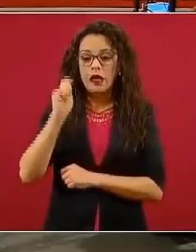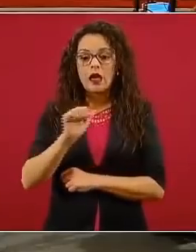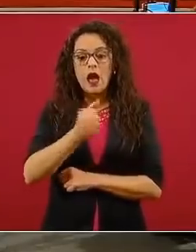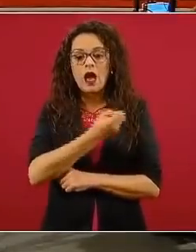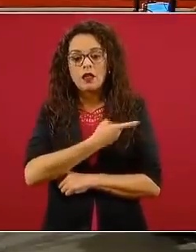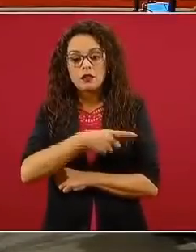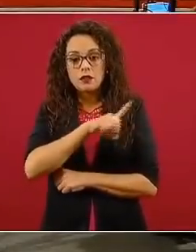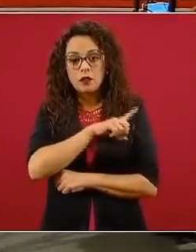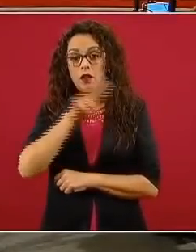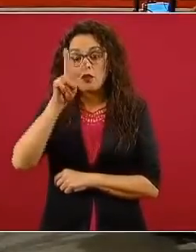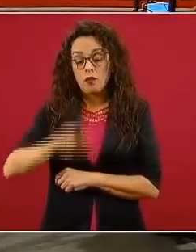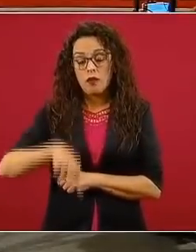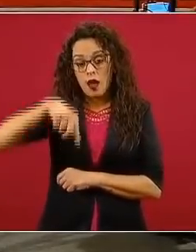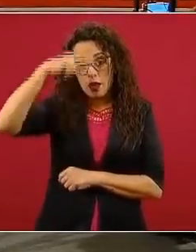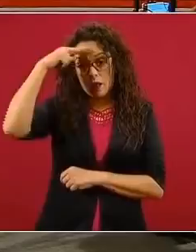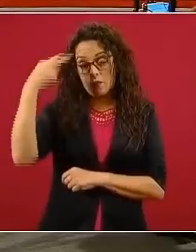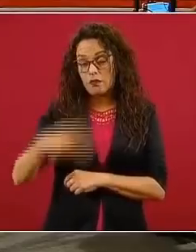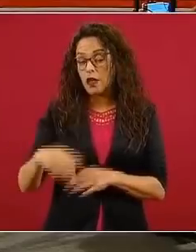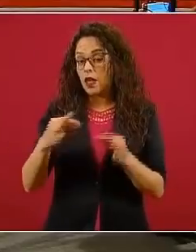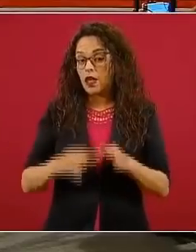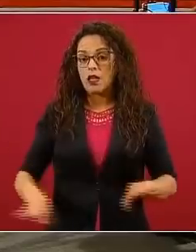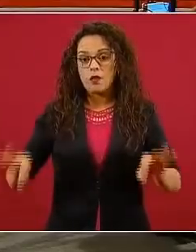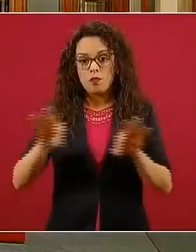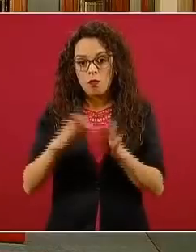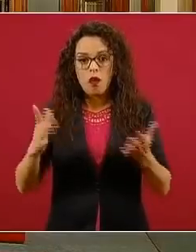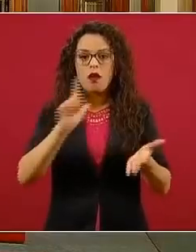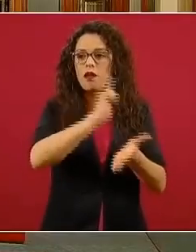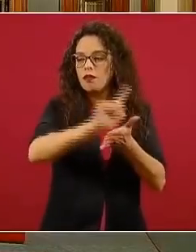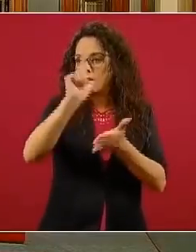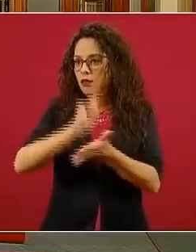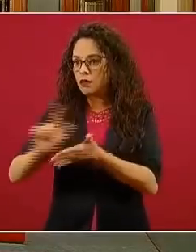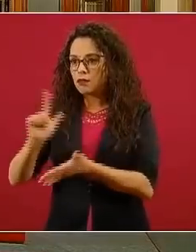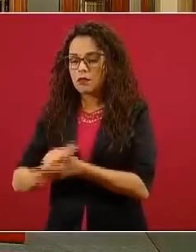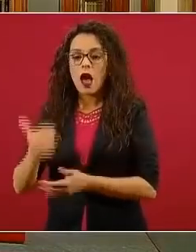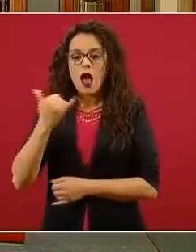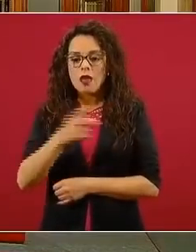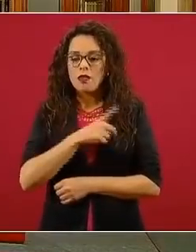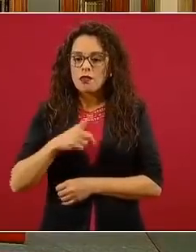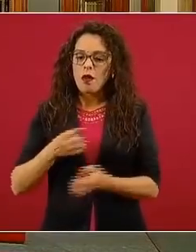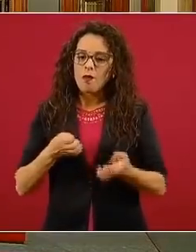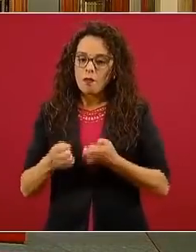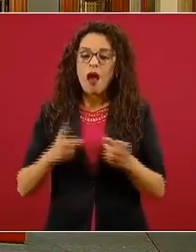importantes también, como campañas de limpieza, encuentros deportivos.